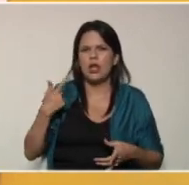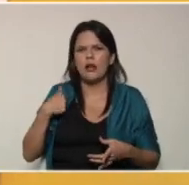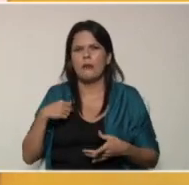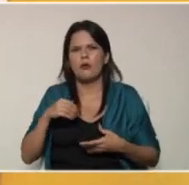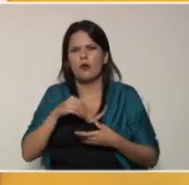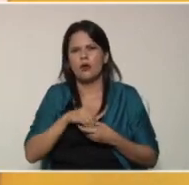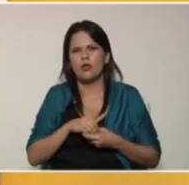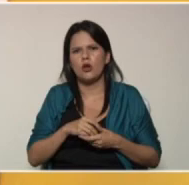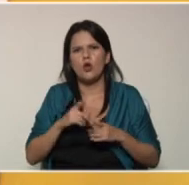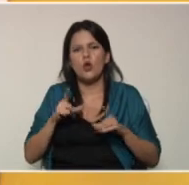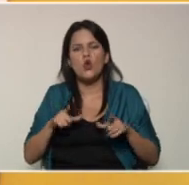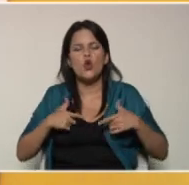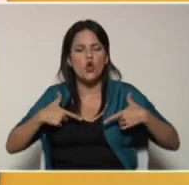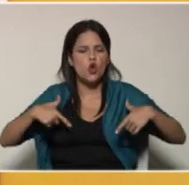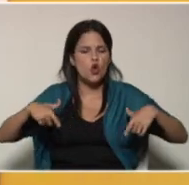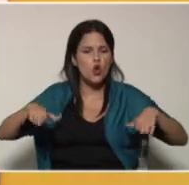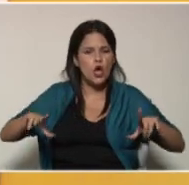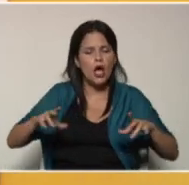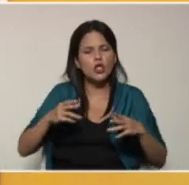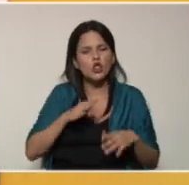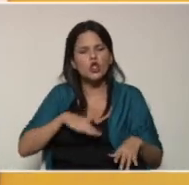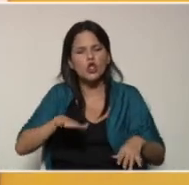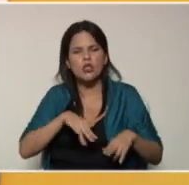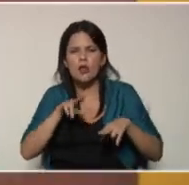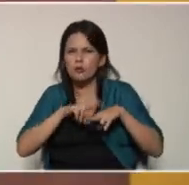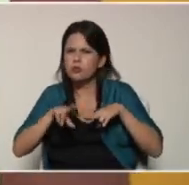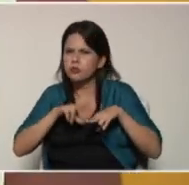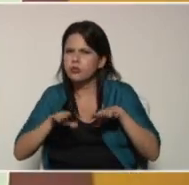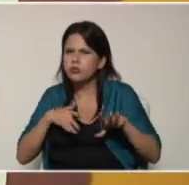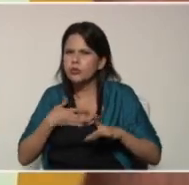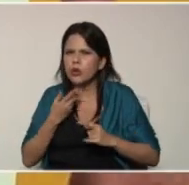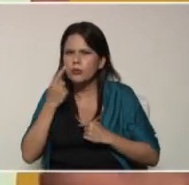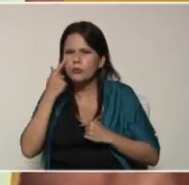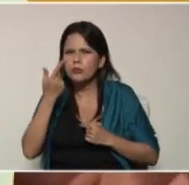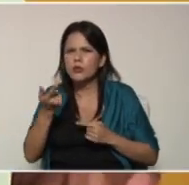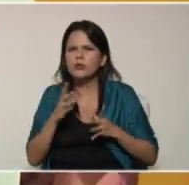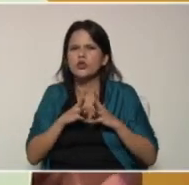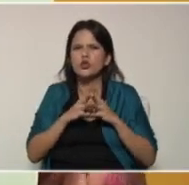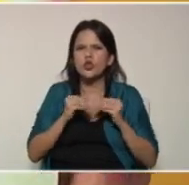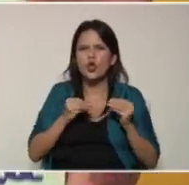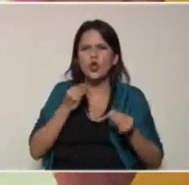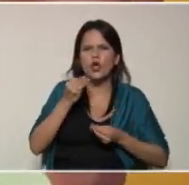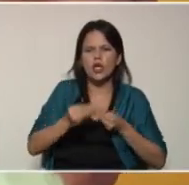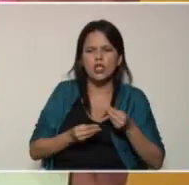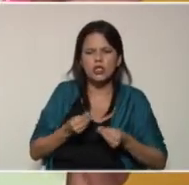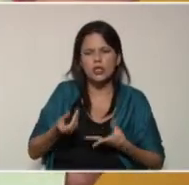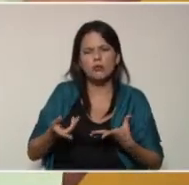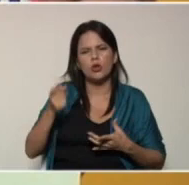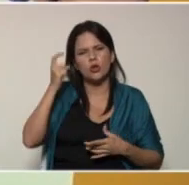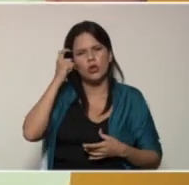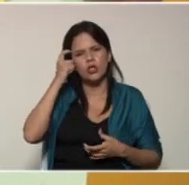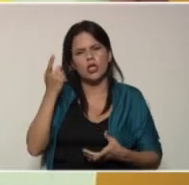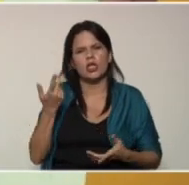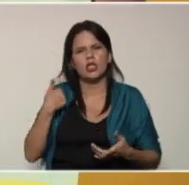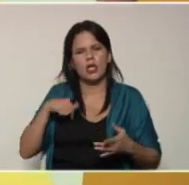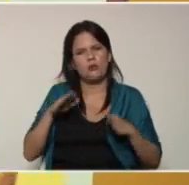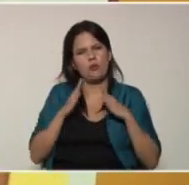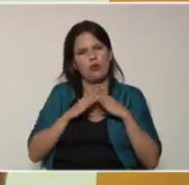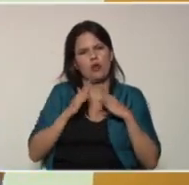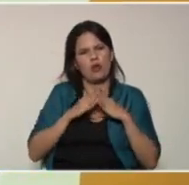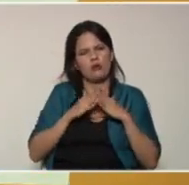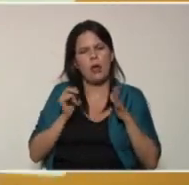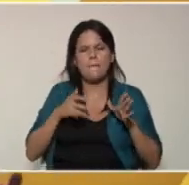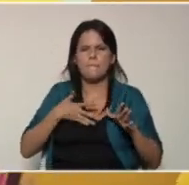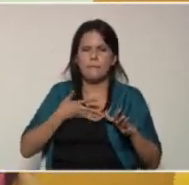colocar en un lugar visible para que los niños puedan identificar cada momento de la rutina que tengamos en casa y